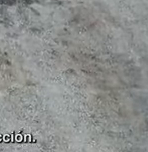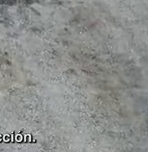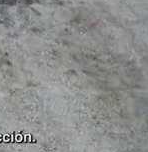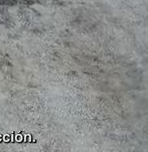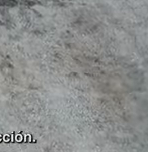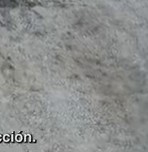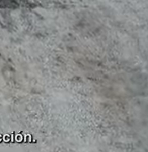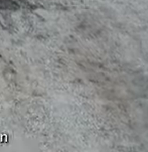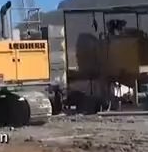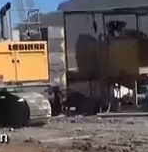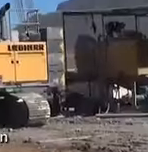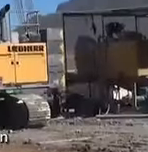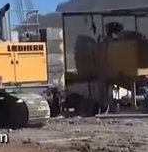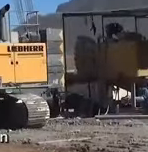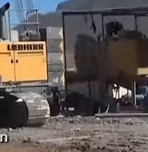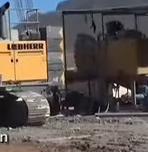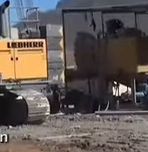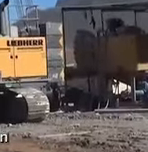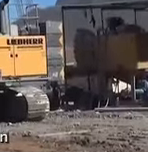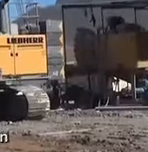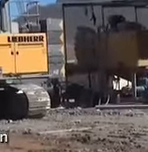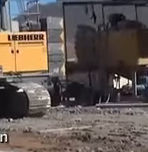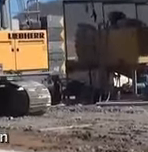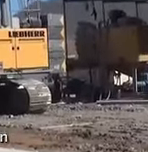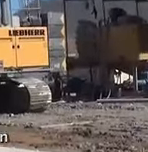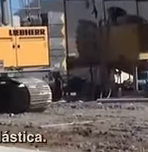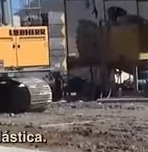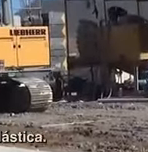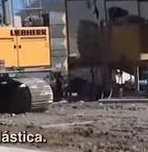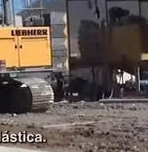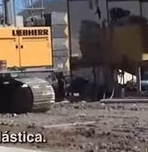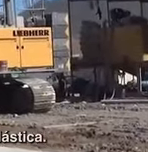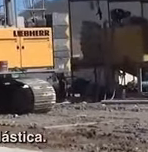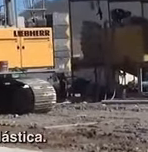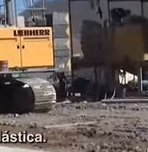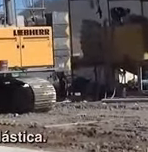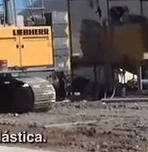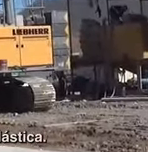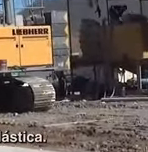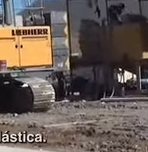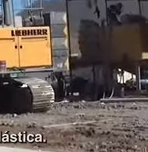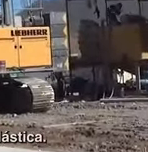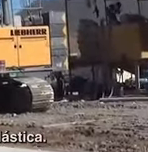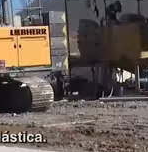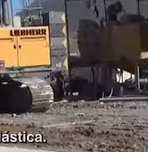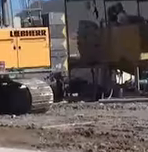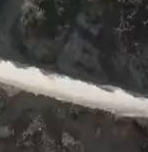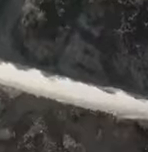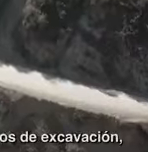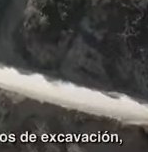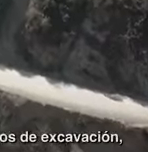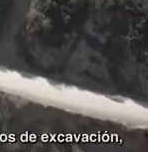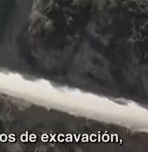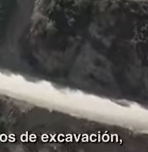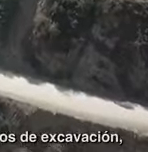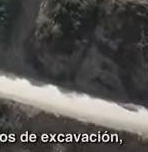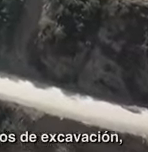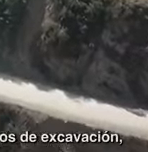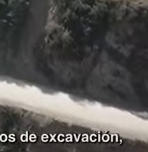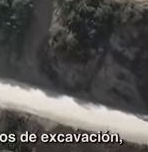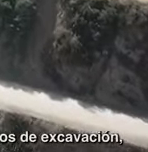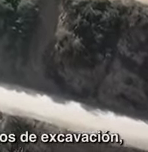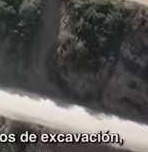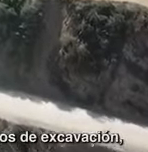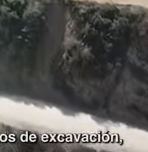de enrocamiento de protección. También se llevan a cabo trabajos de inyección y excavación para la conformación de la pantalla plástica. Sobre la margen